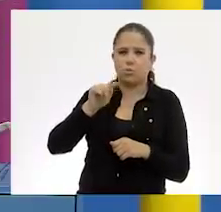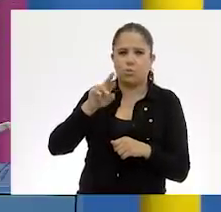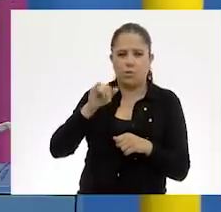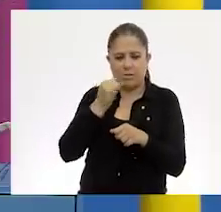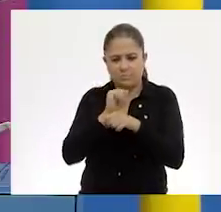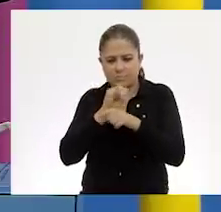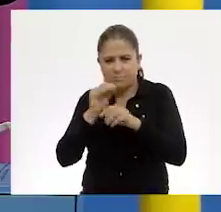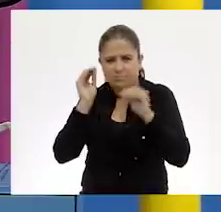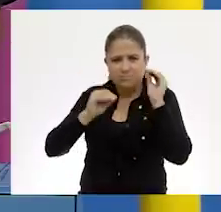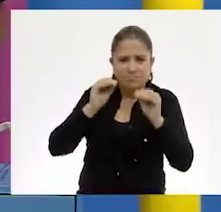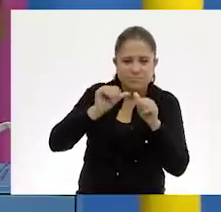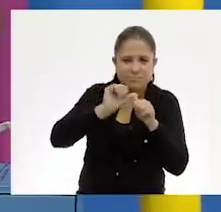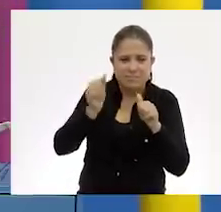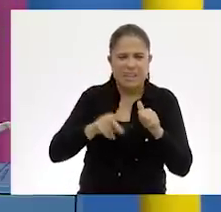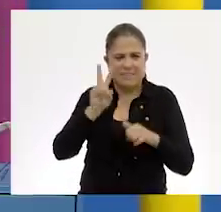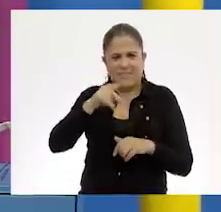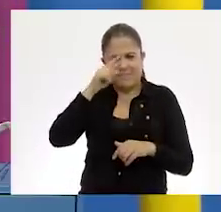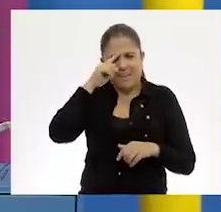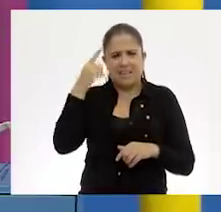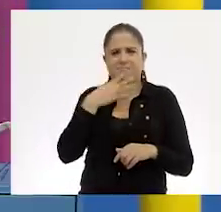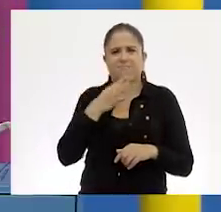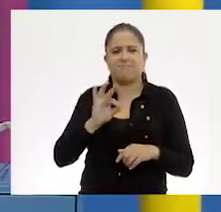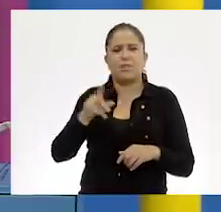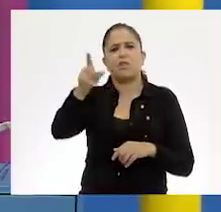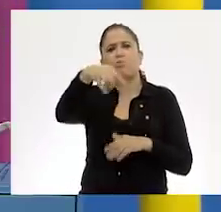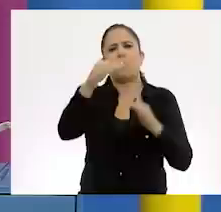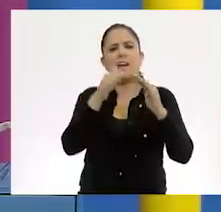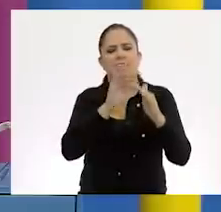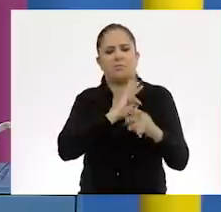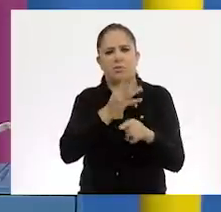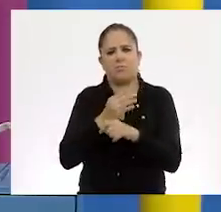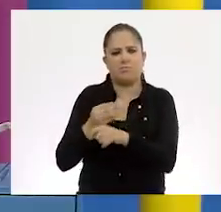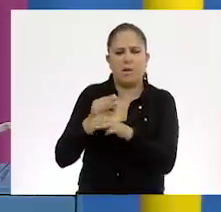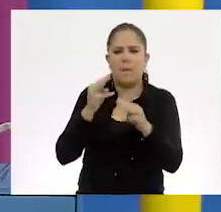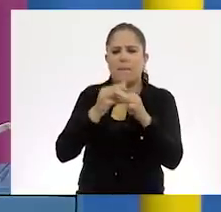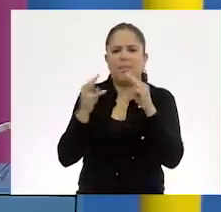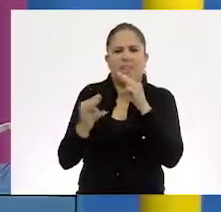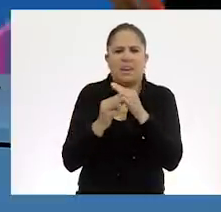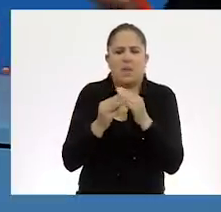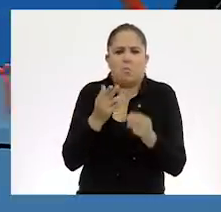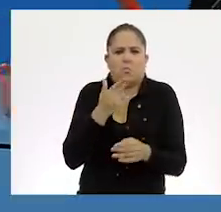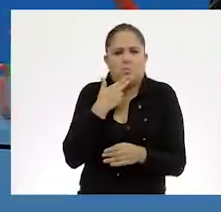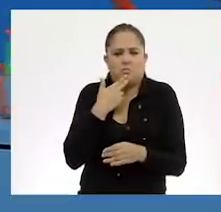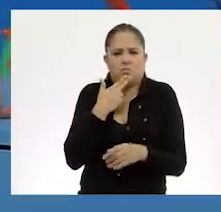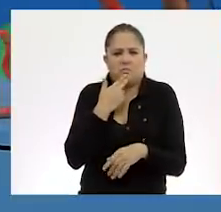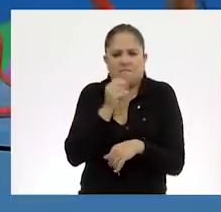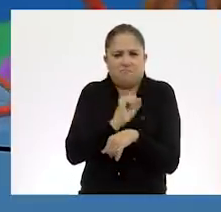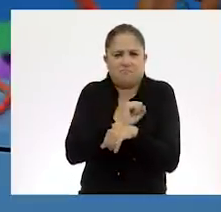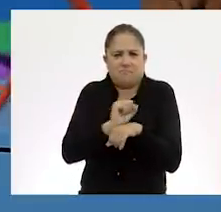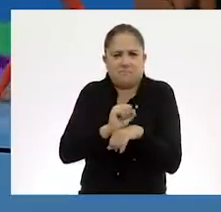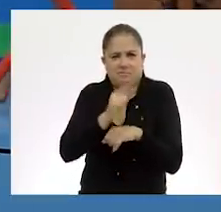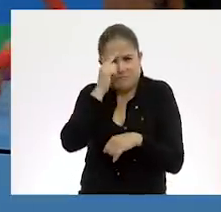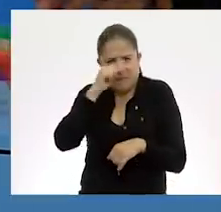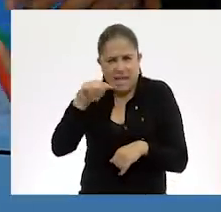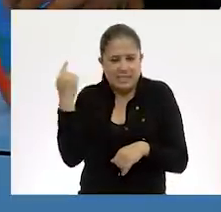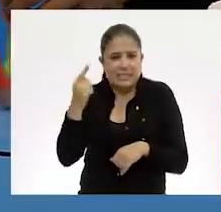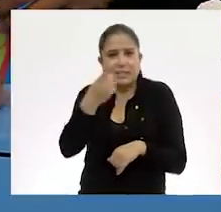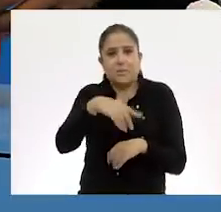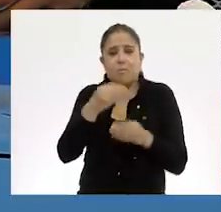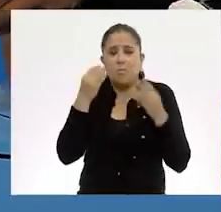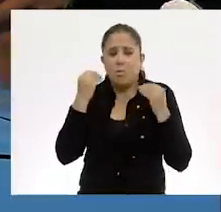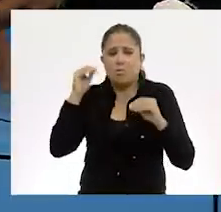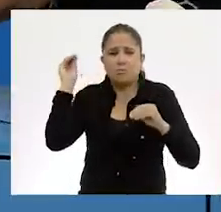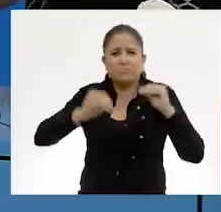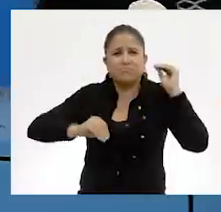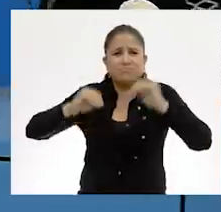técnica es muy sencilla, la podemos trabajar en casa con materiales de un uso muy común y las posibilidades son infinitas. Podemos hacer